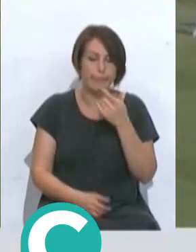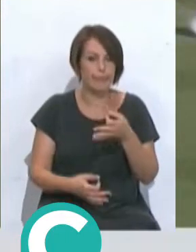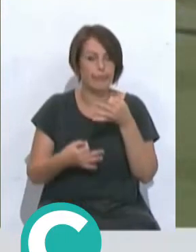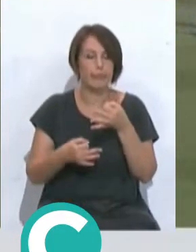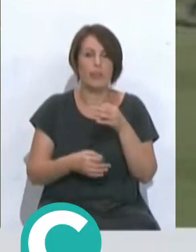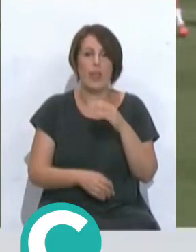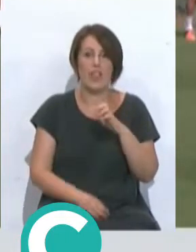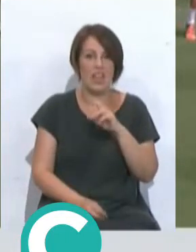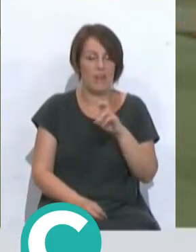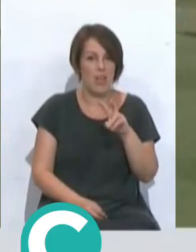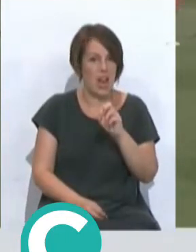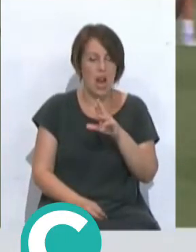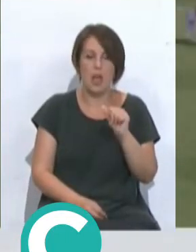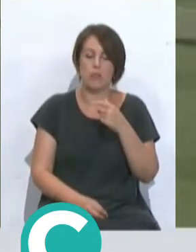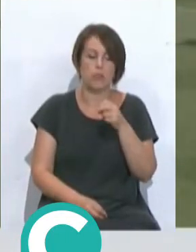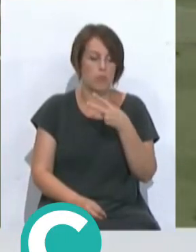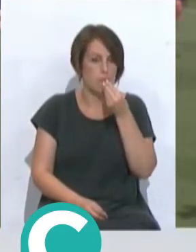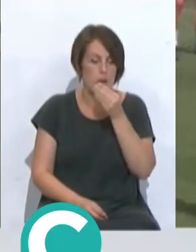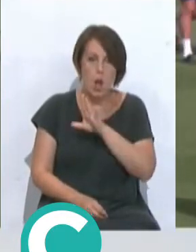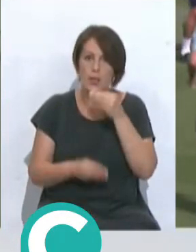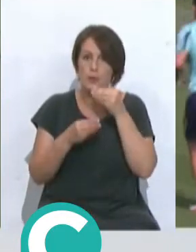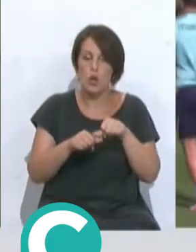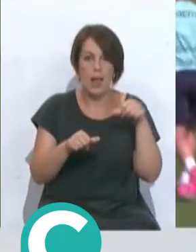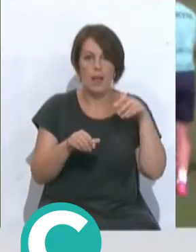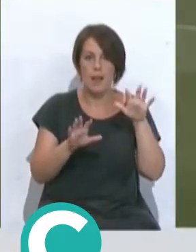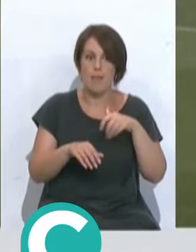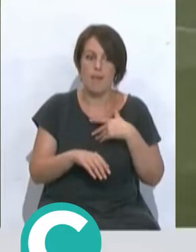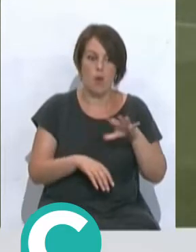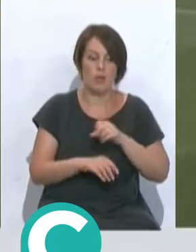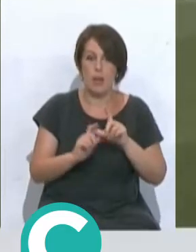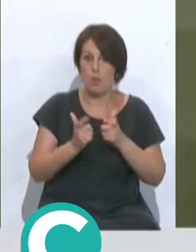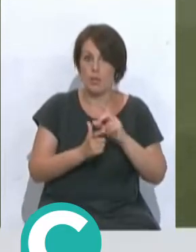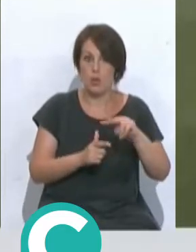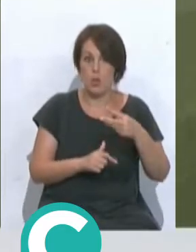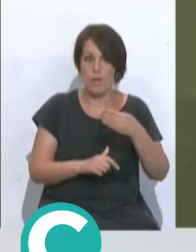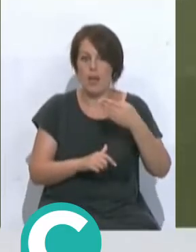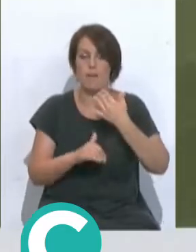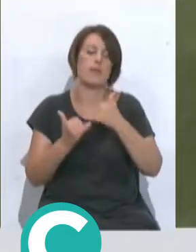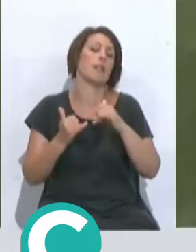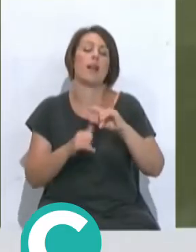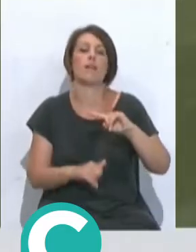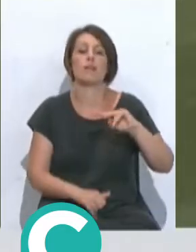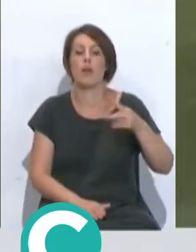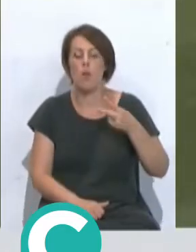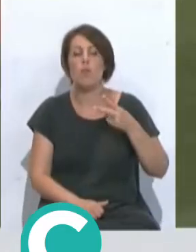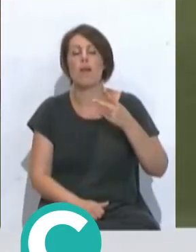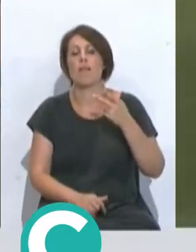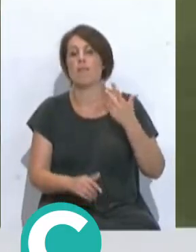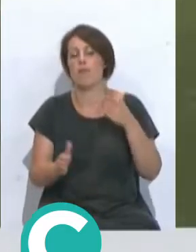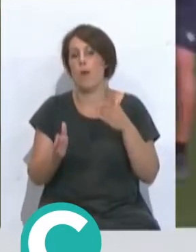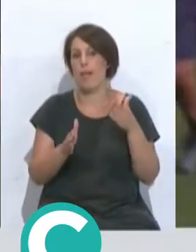Álvaro, en cuanto a resultados, el mejor entrenador de la ciudad del Cádiz, coge un equipo en segunda B y lo deja en primera, pasa por segunda, en